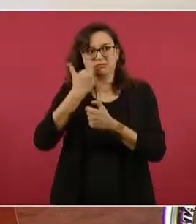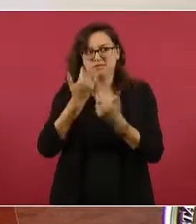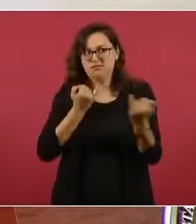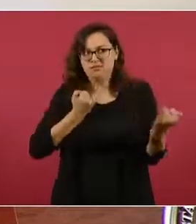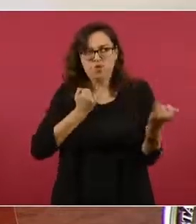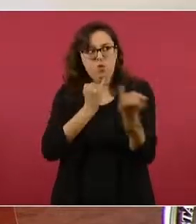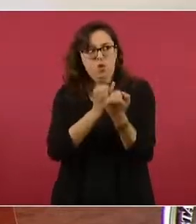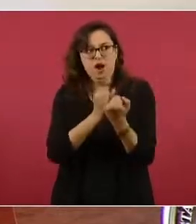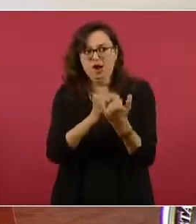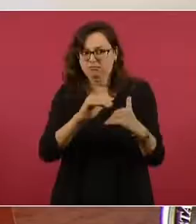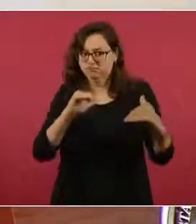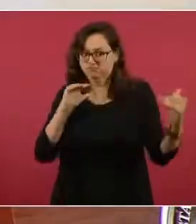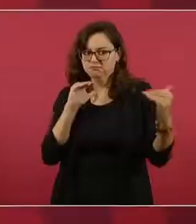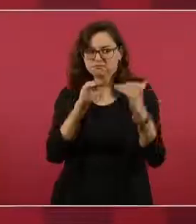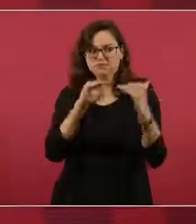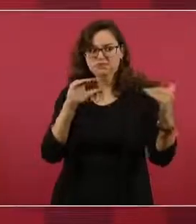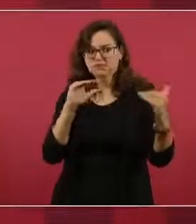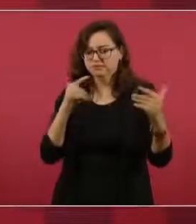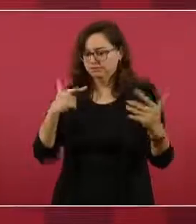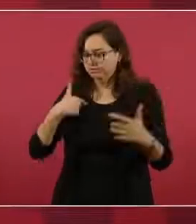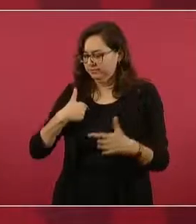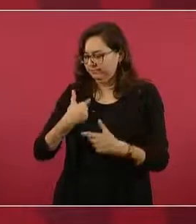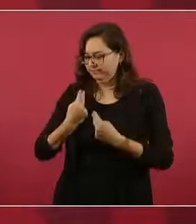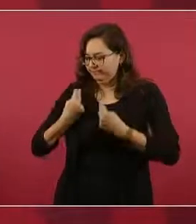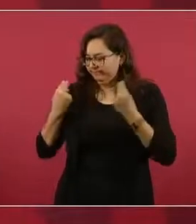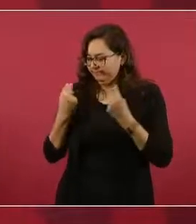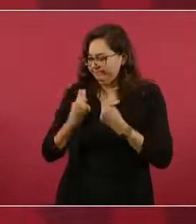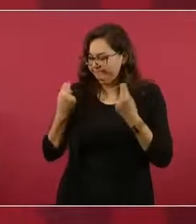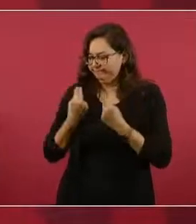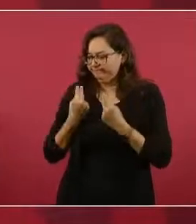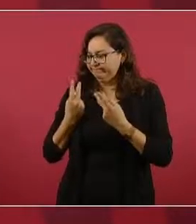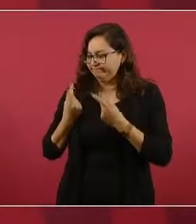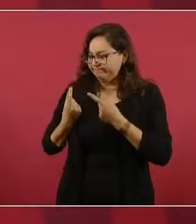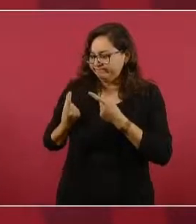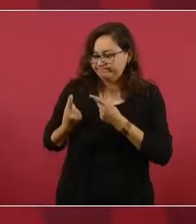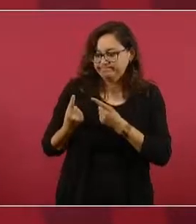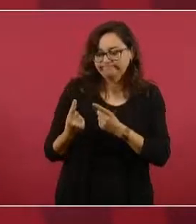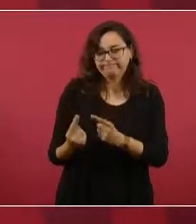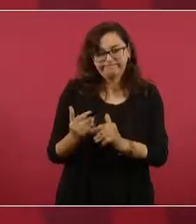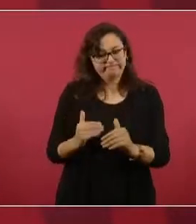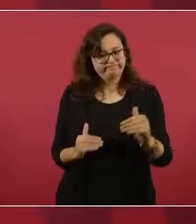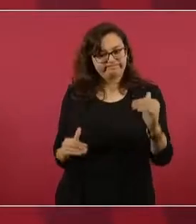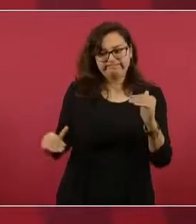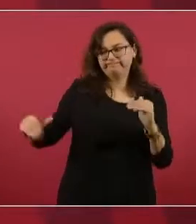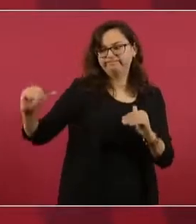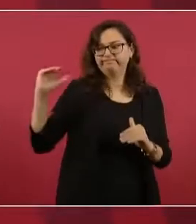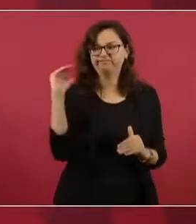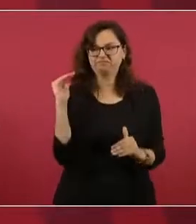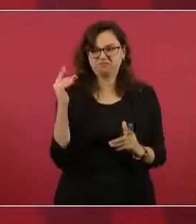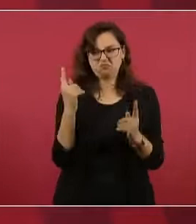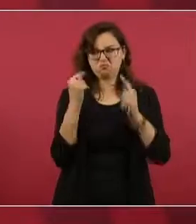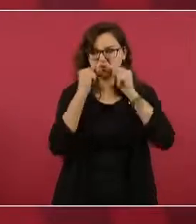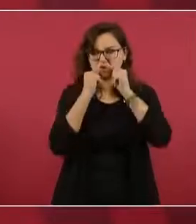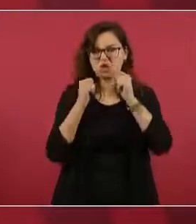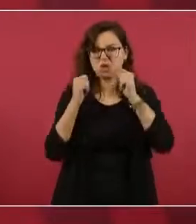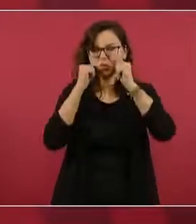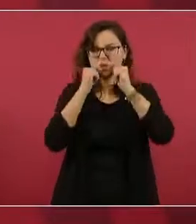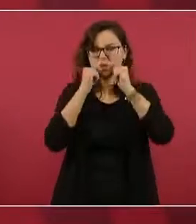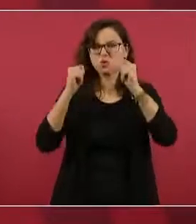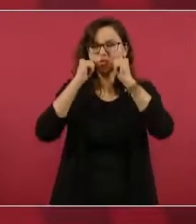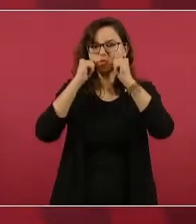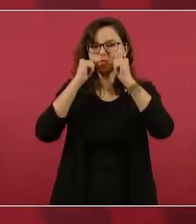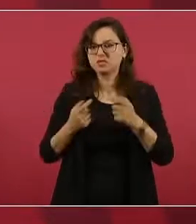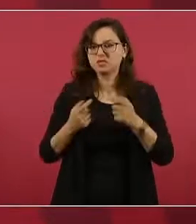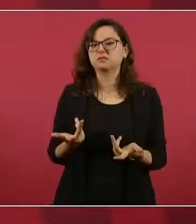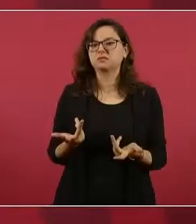sobresalir a costa de lo que